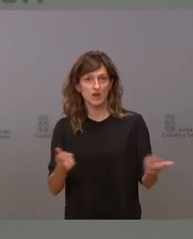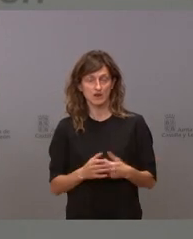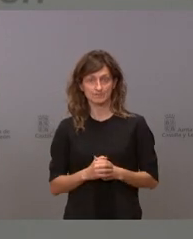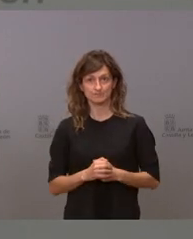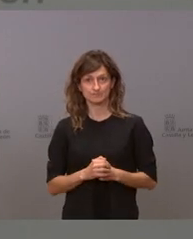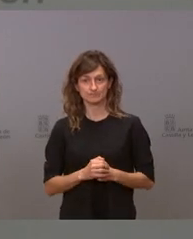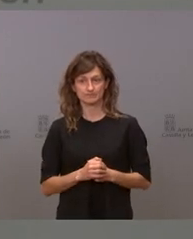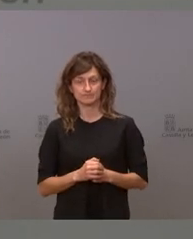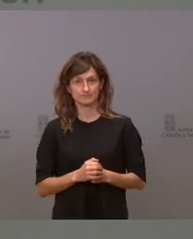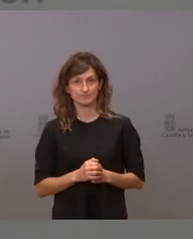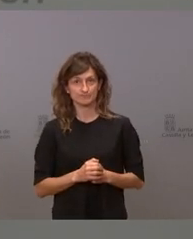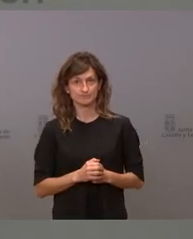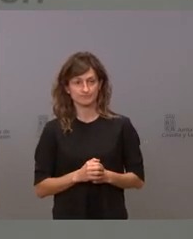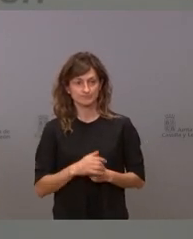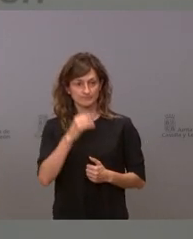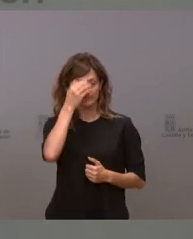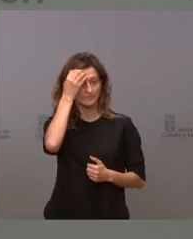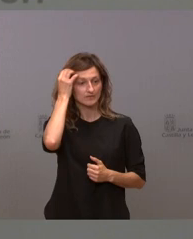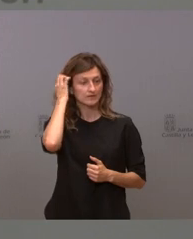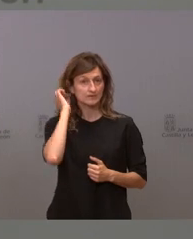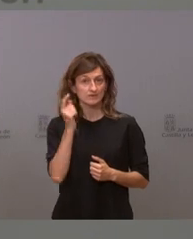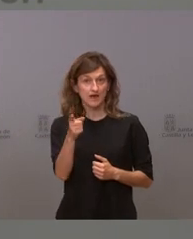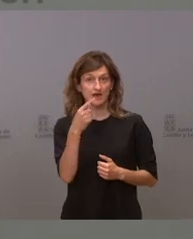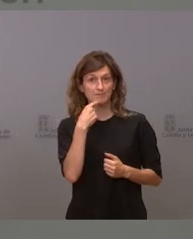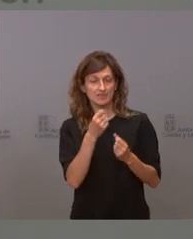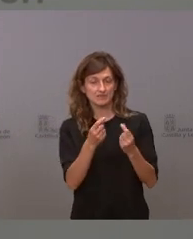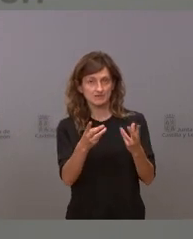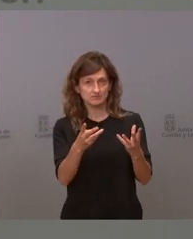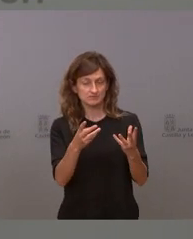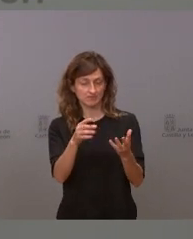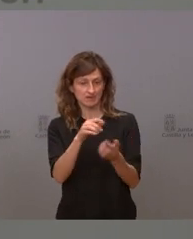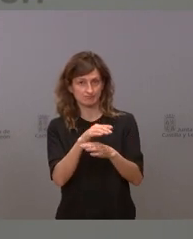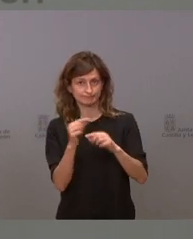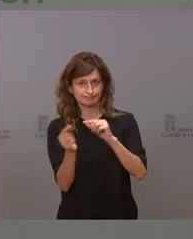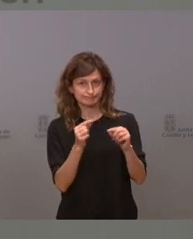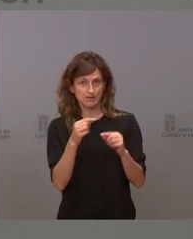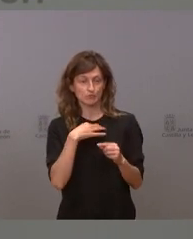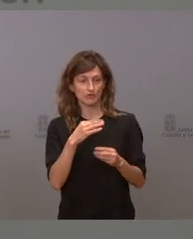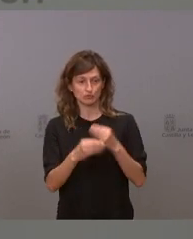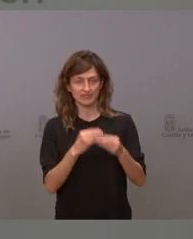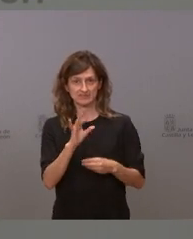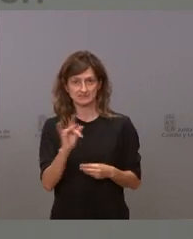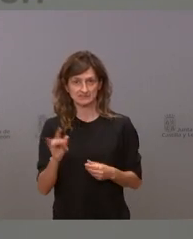bueno nadie ha dicho que algunas de las cosas que he dicho no estén encima de la mesa nosotros hay cosas que sí que podemos hacer